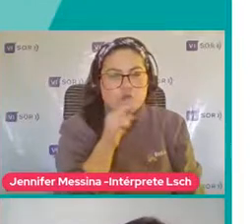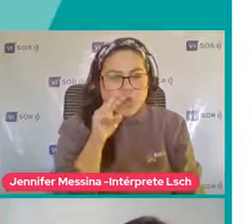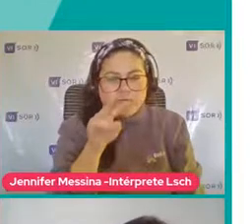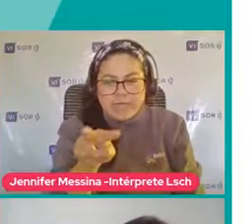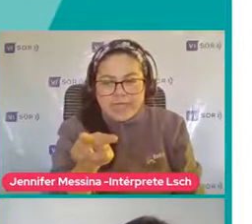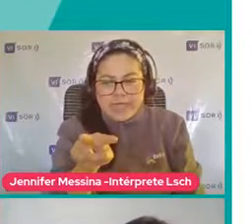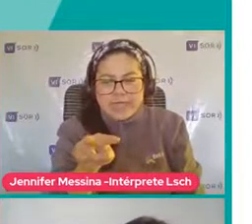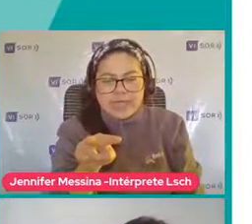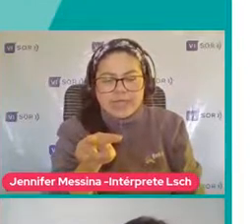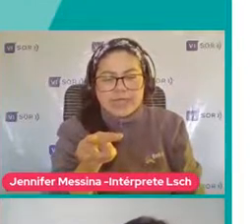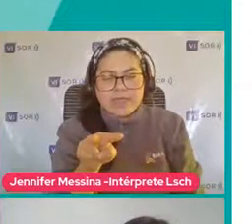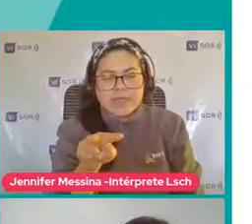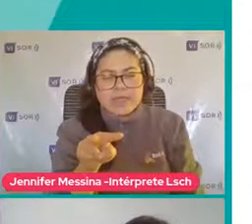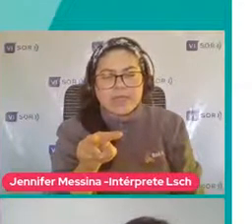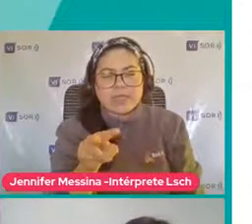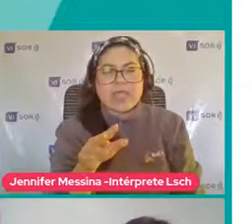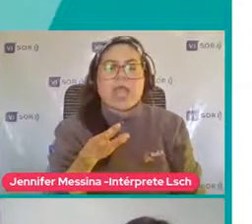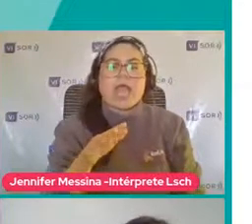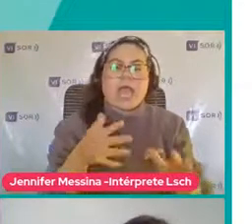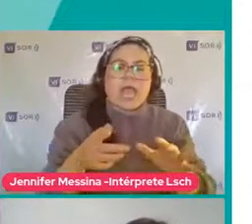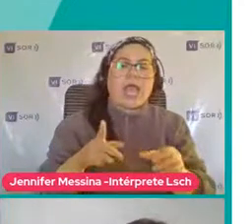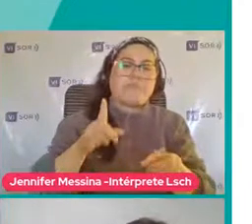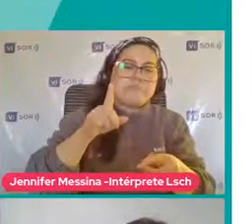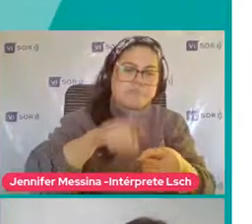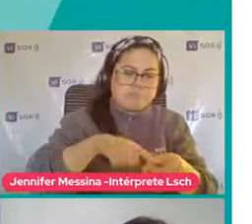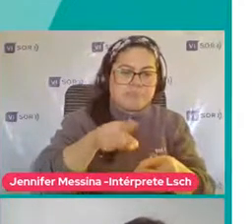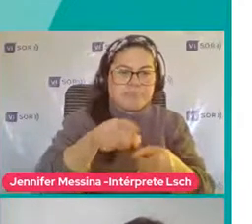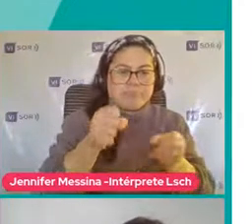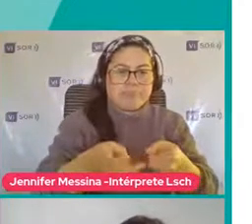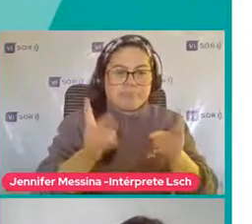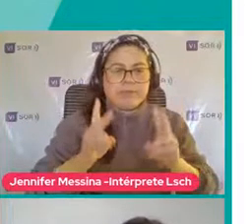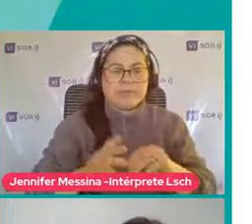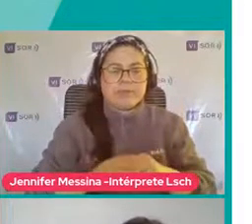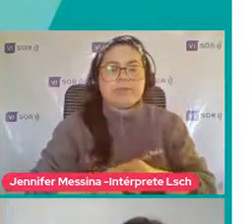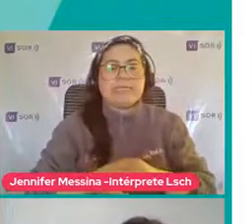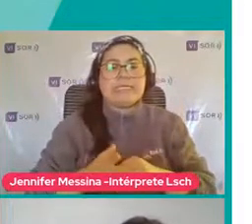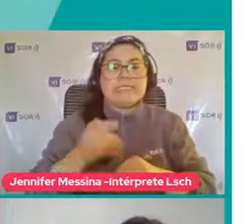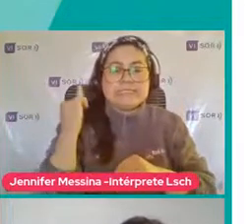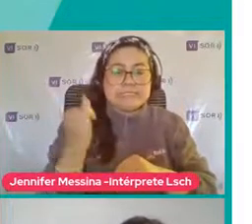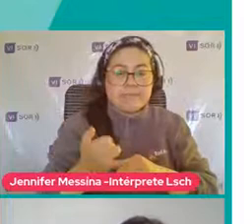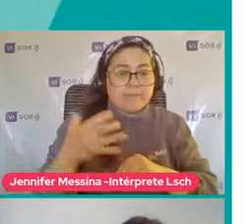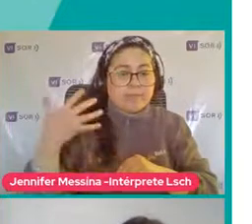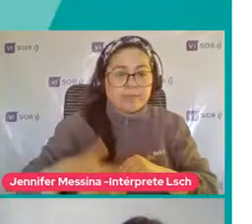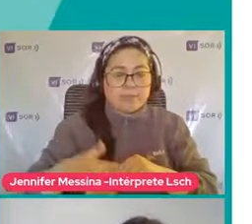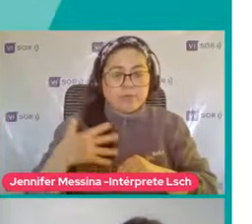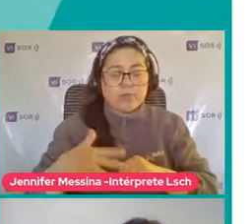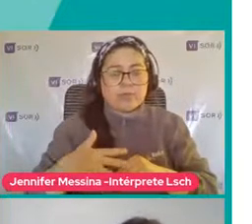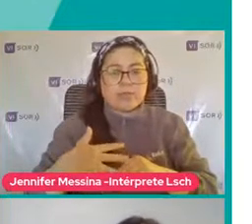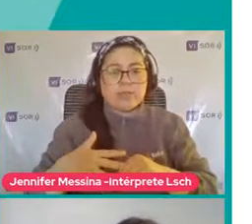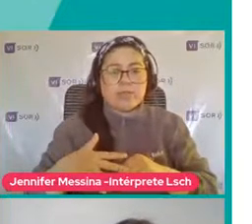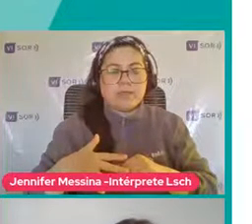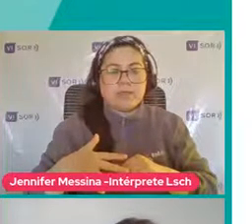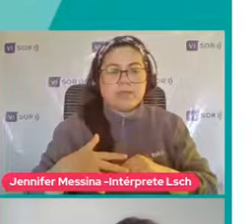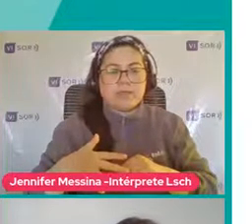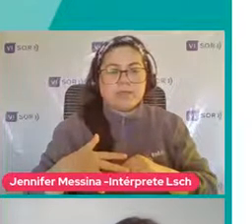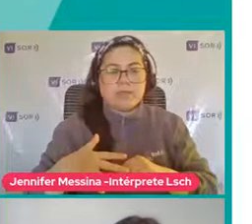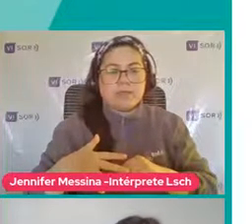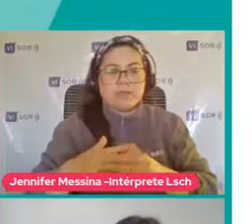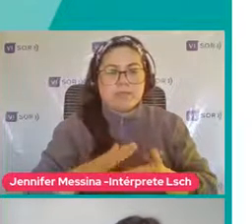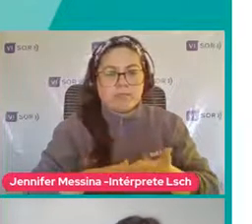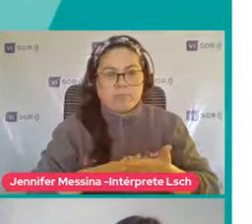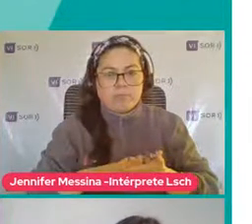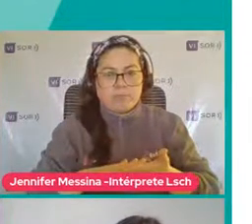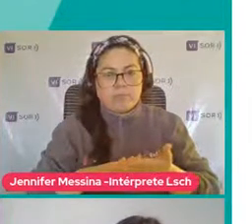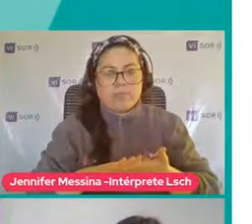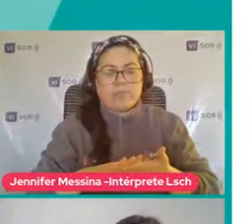conducta Que se asocie Ojo Que esto Es siempre y cuando Se dé En la mayoría De los